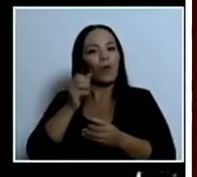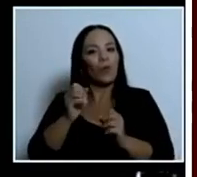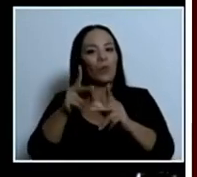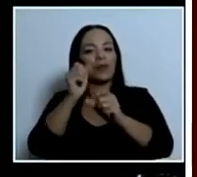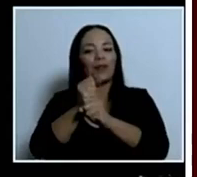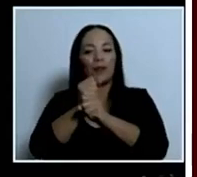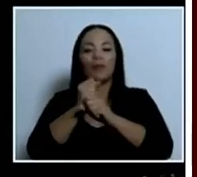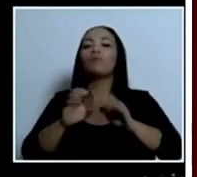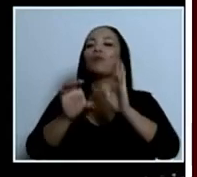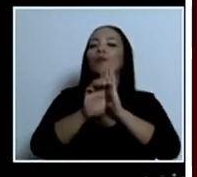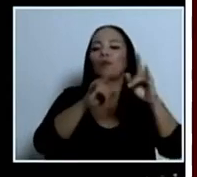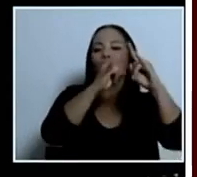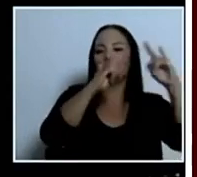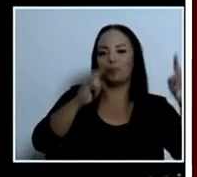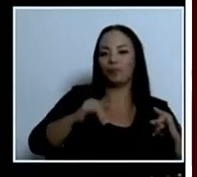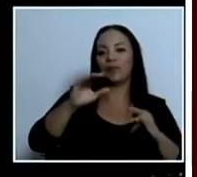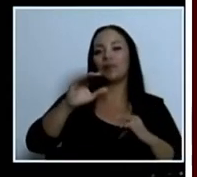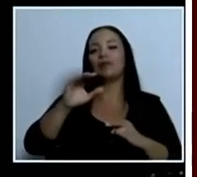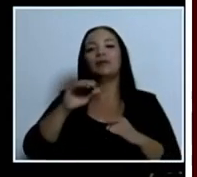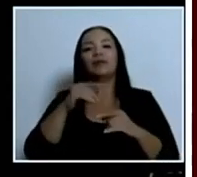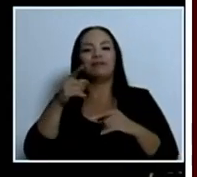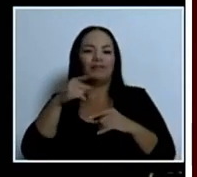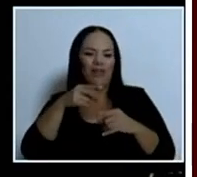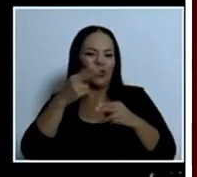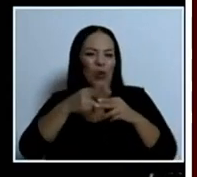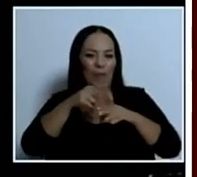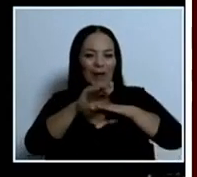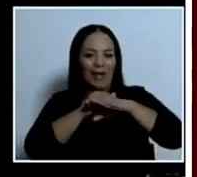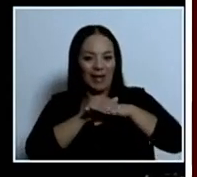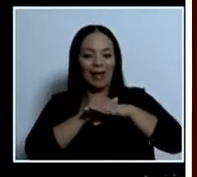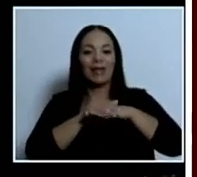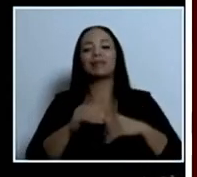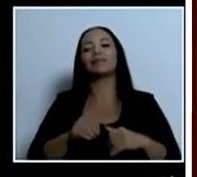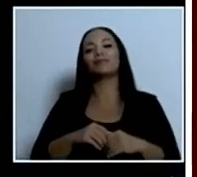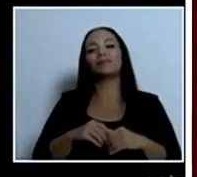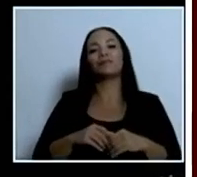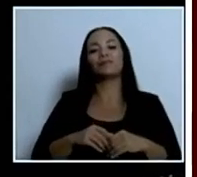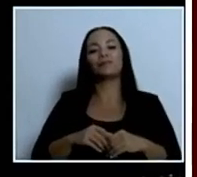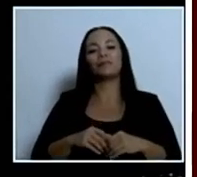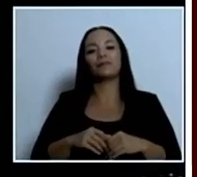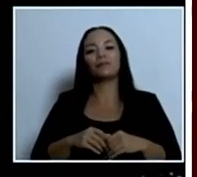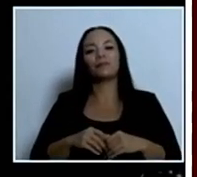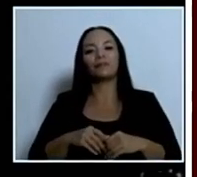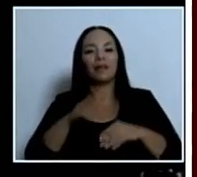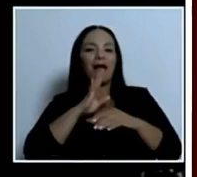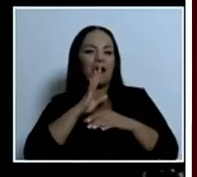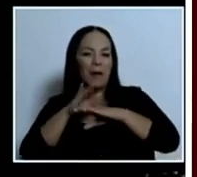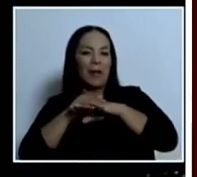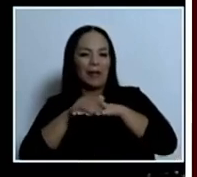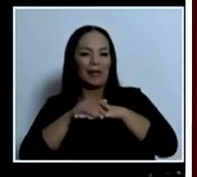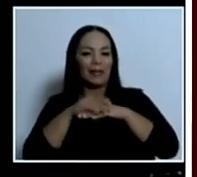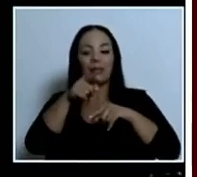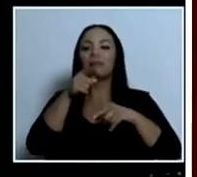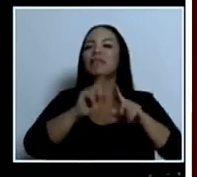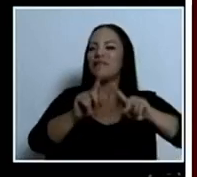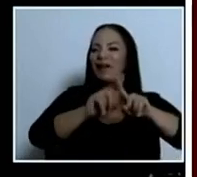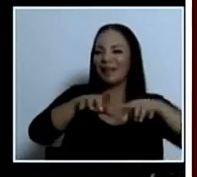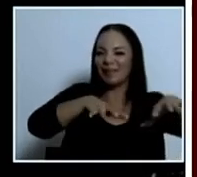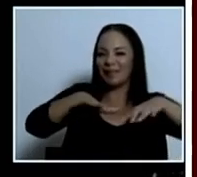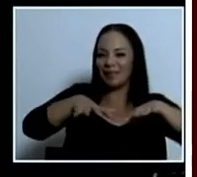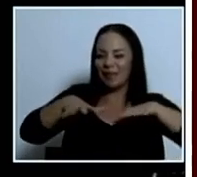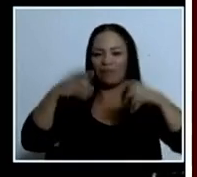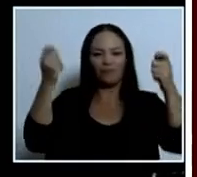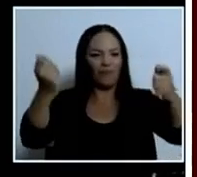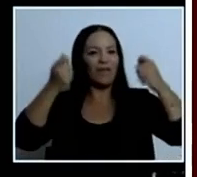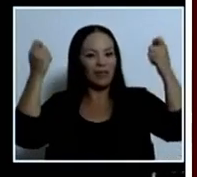como el Sewanee Summer Music Festival, en el Interloquia Art Camp y en el Aspen Music Festival,